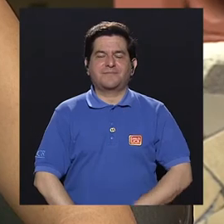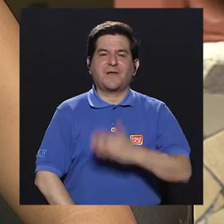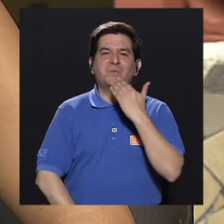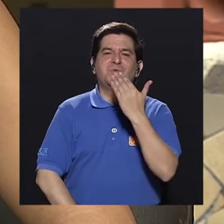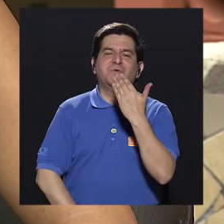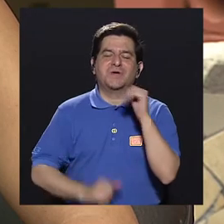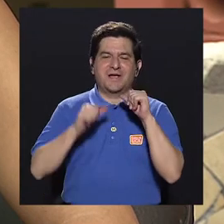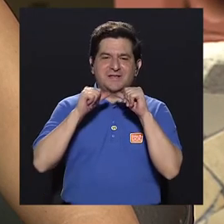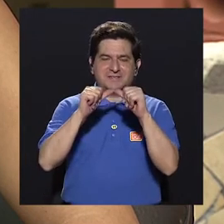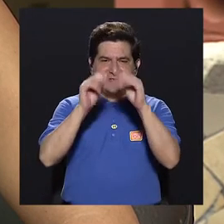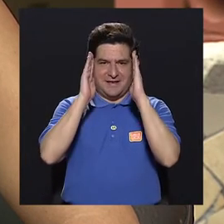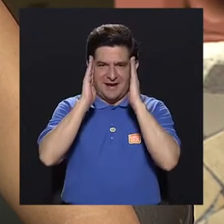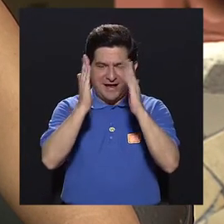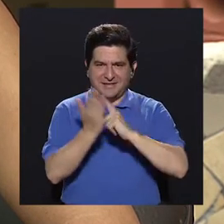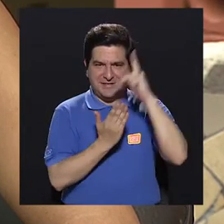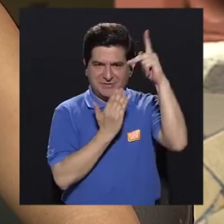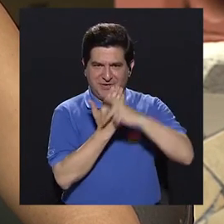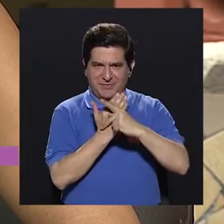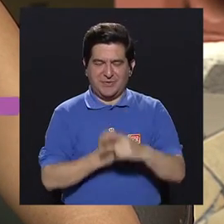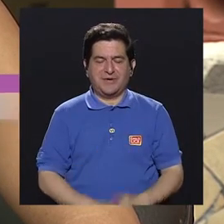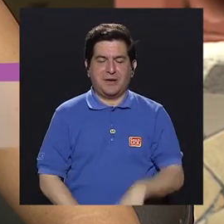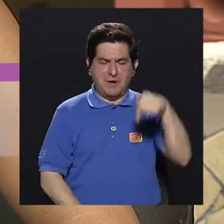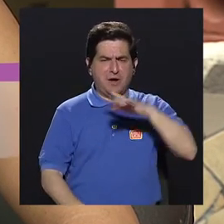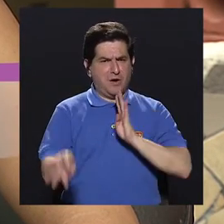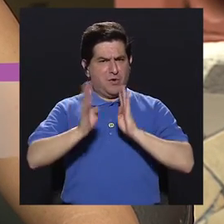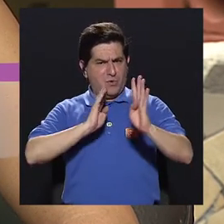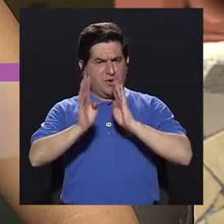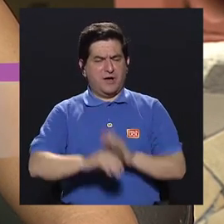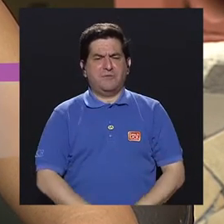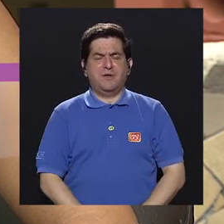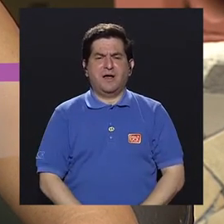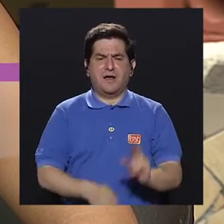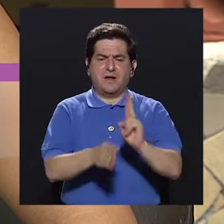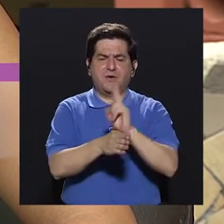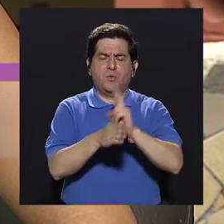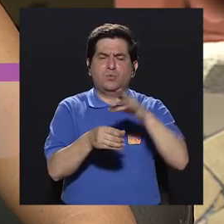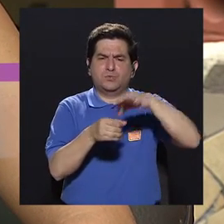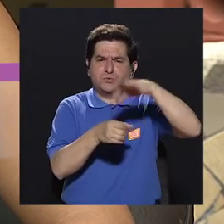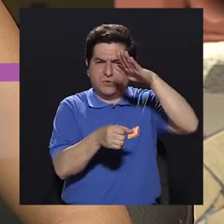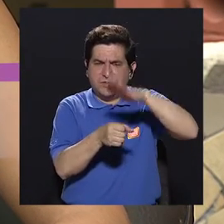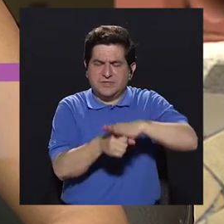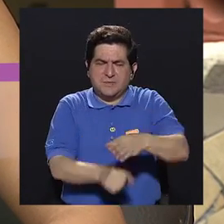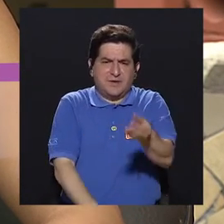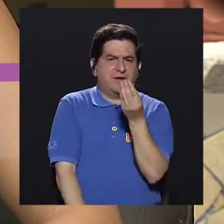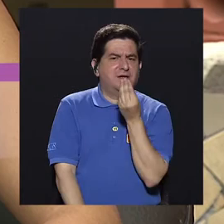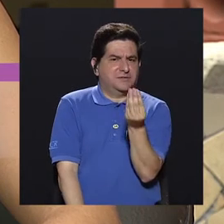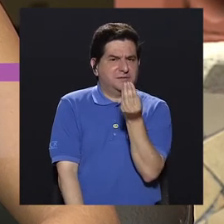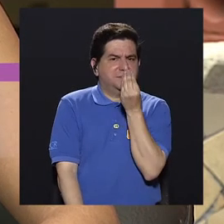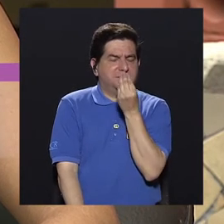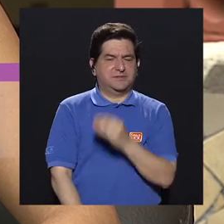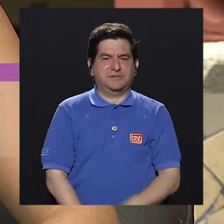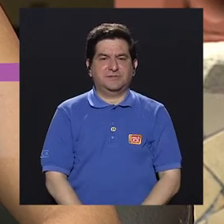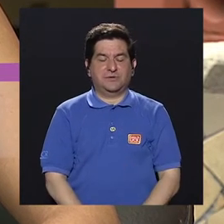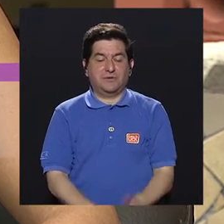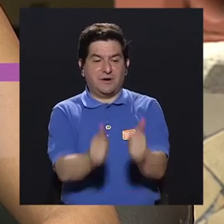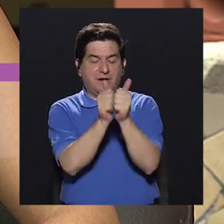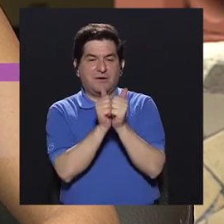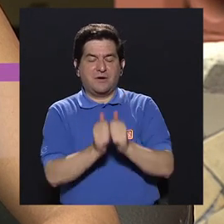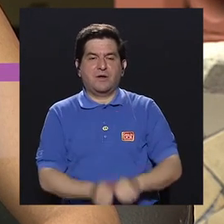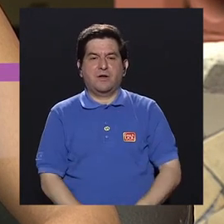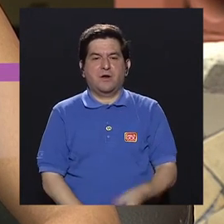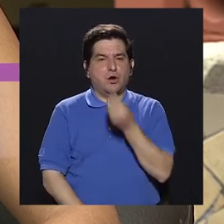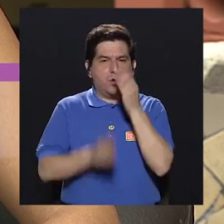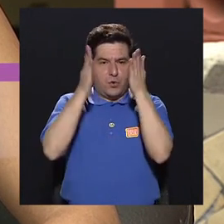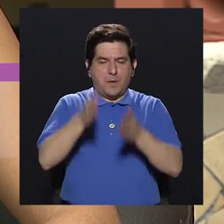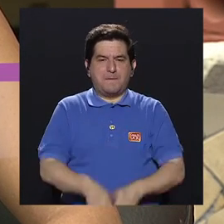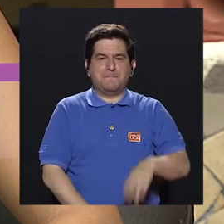Gracias por continuar con nosotros el día de hoy conversando acerca del consumo de las semillas. Para ello nos acompaña